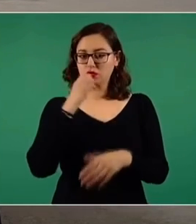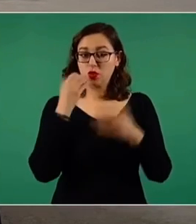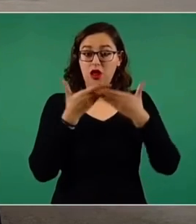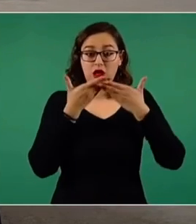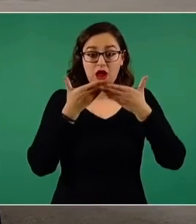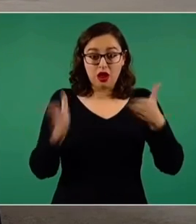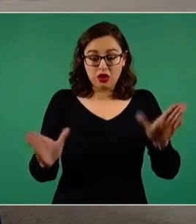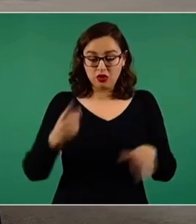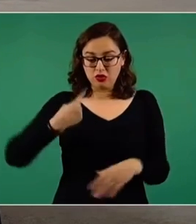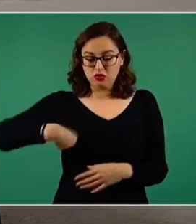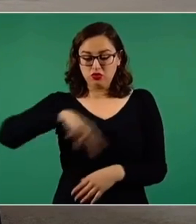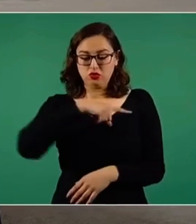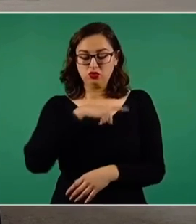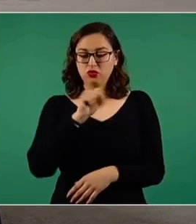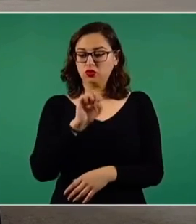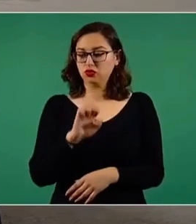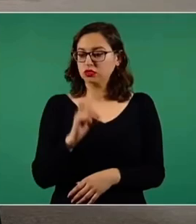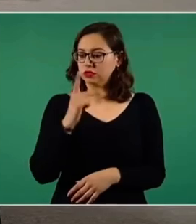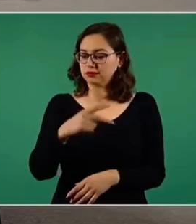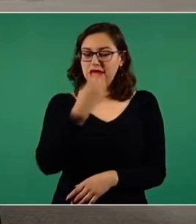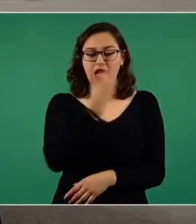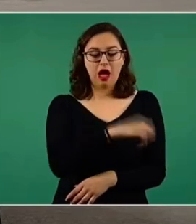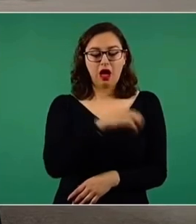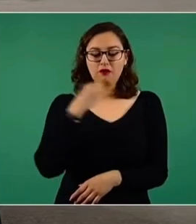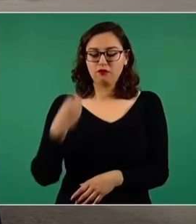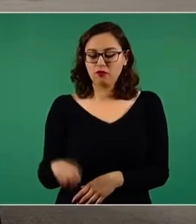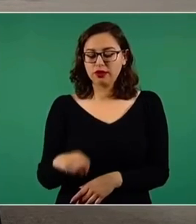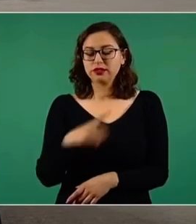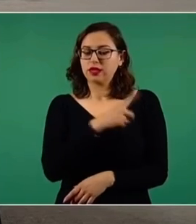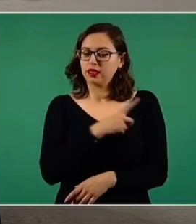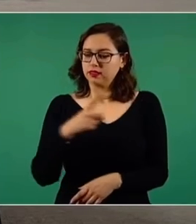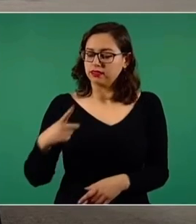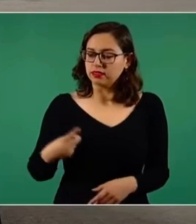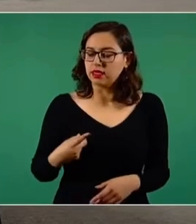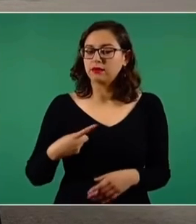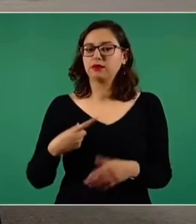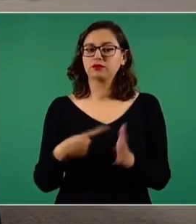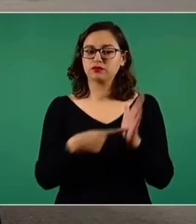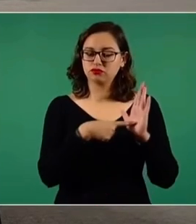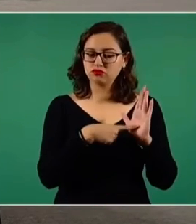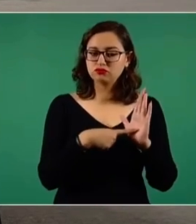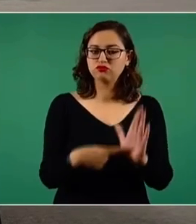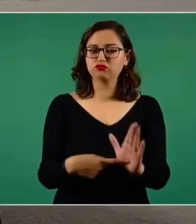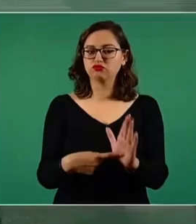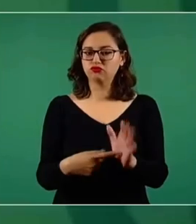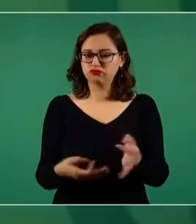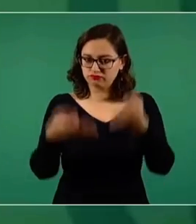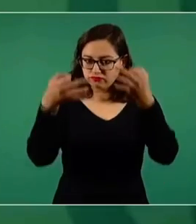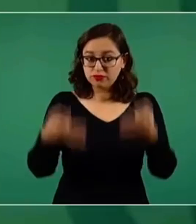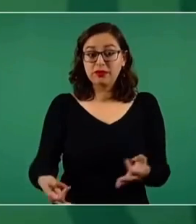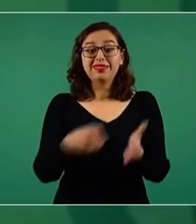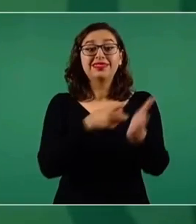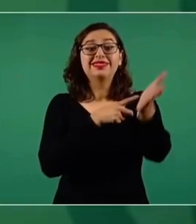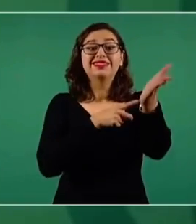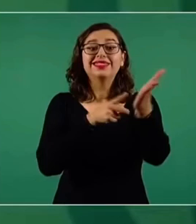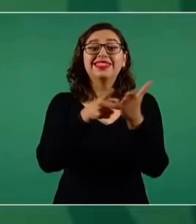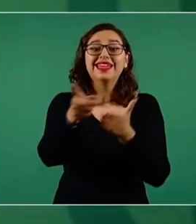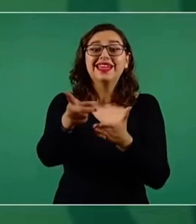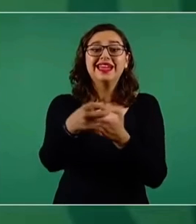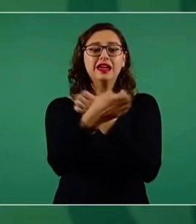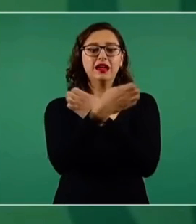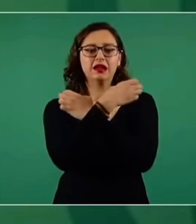tenemos la obligación de precisamente el darle y ofrecer a nuestros niños lo que es por derecho y que está